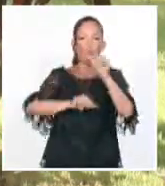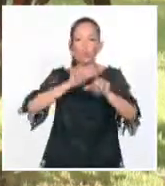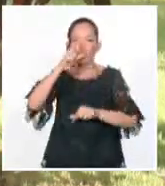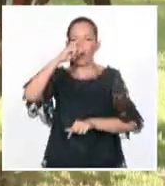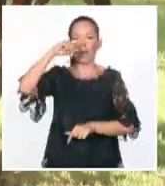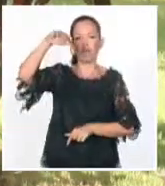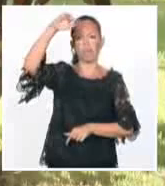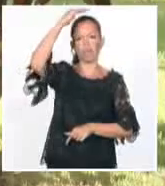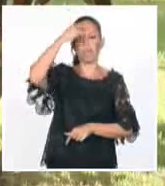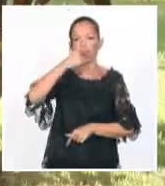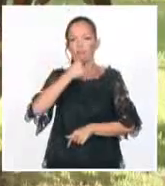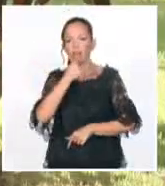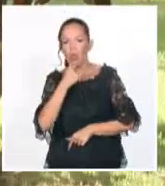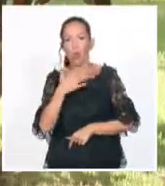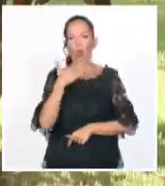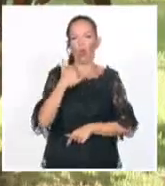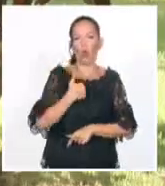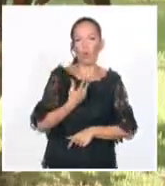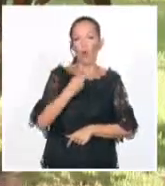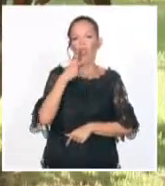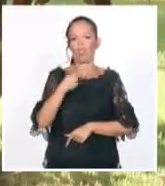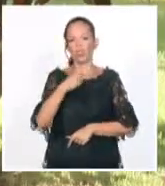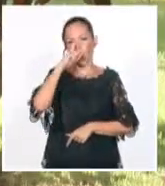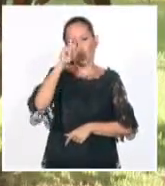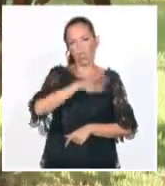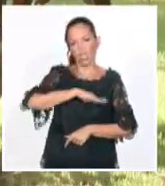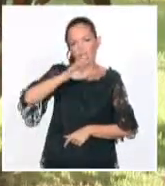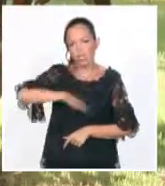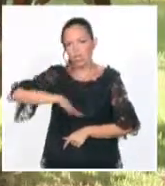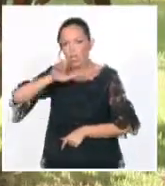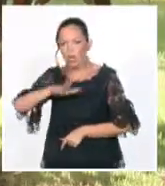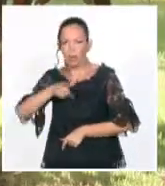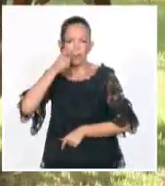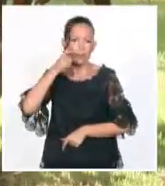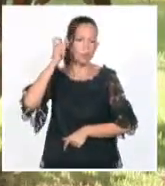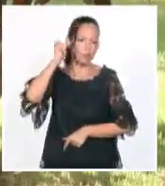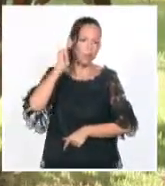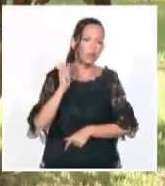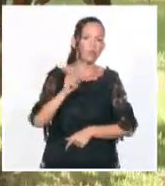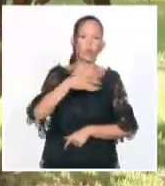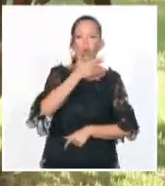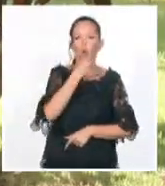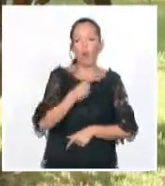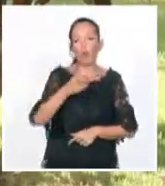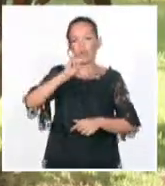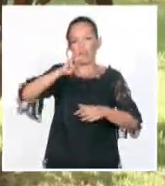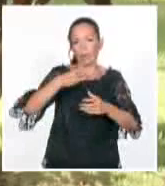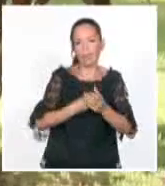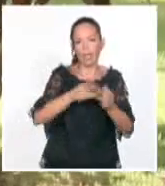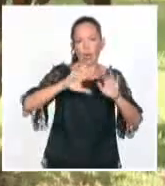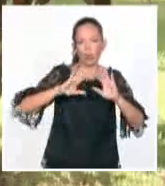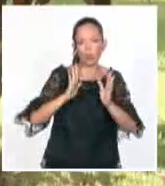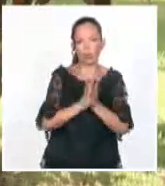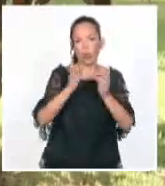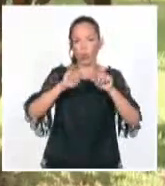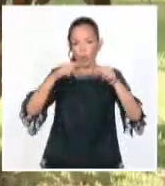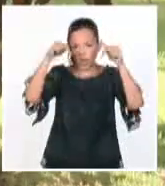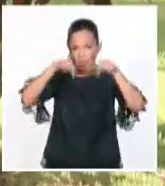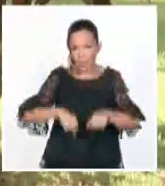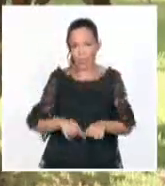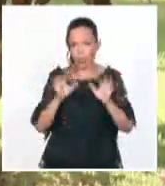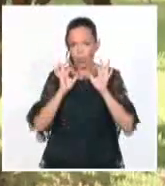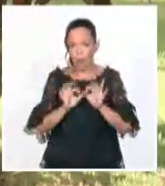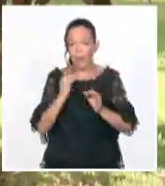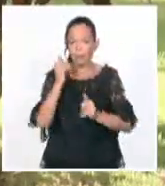adolescentes, a las personas con discapacidad, en un sistema integrado que el país está en estos momentos trabajando como proceso. Entonces, esa